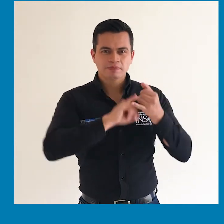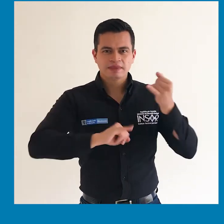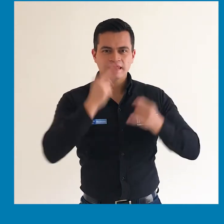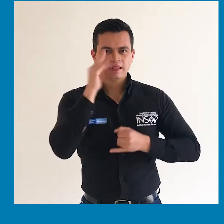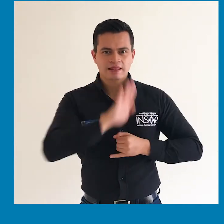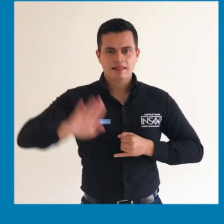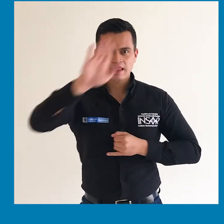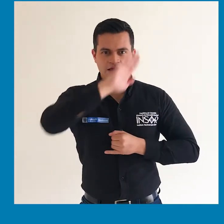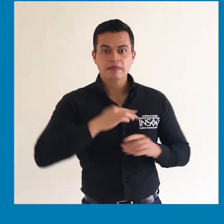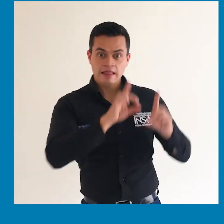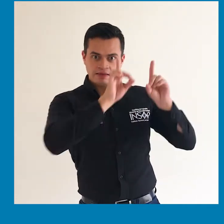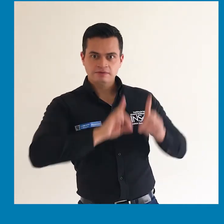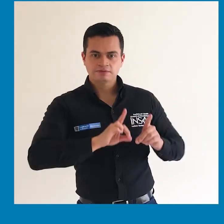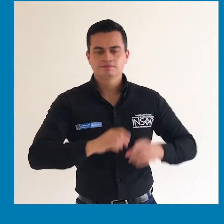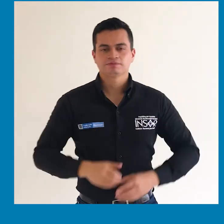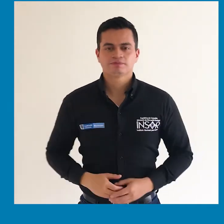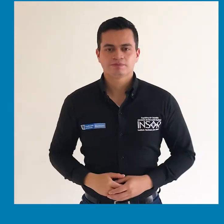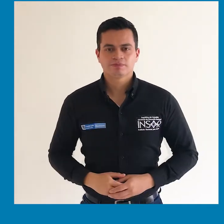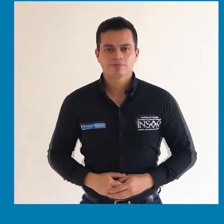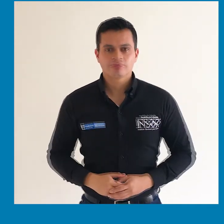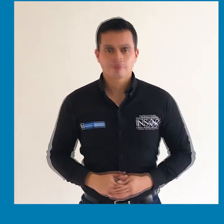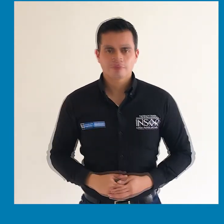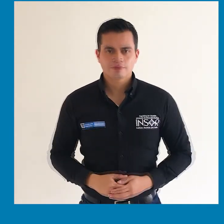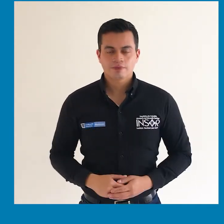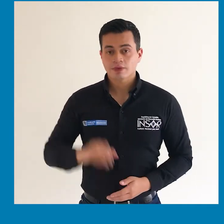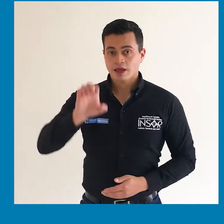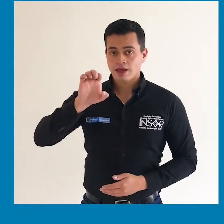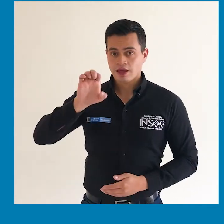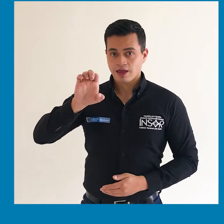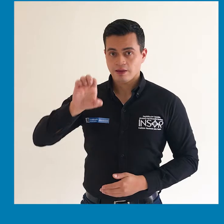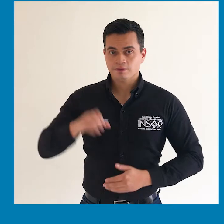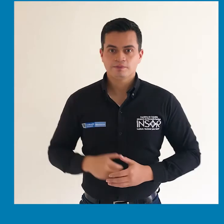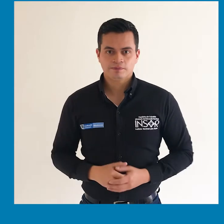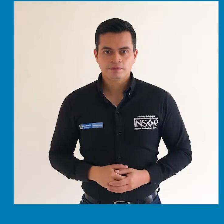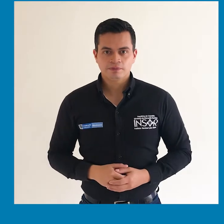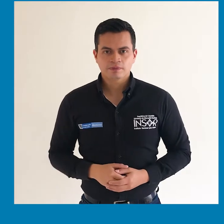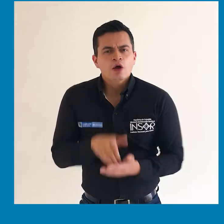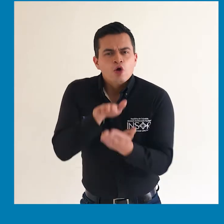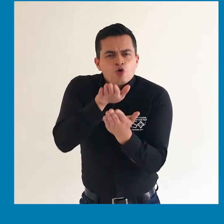respecto tome el Mecanismo Independiente Nacional. E.